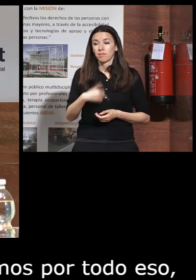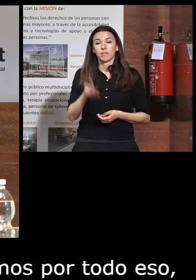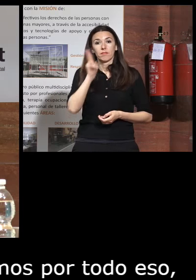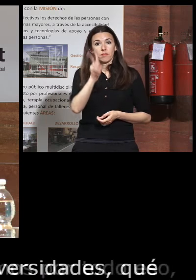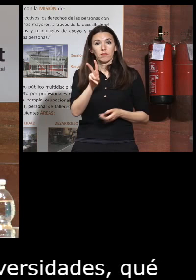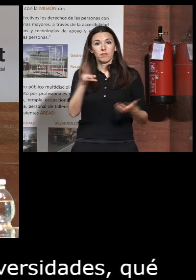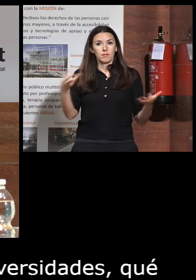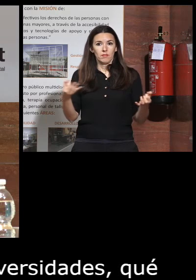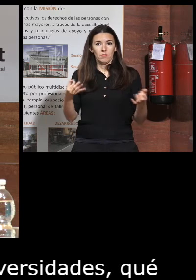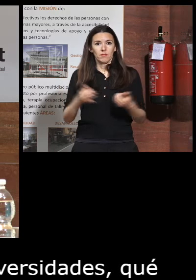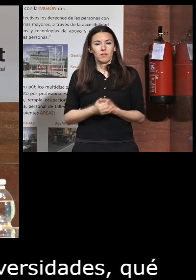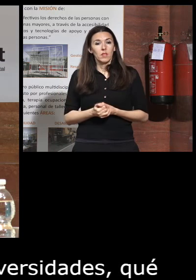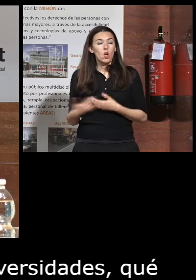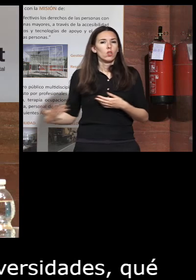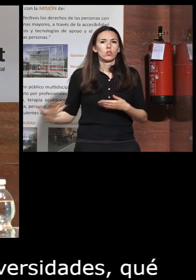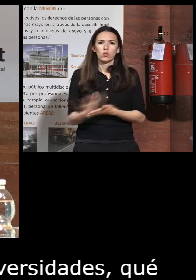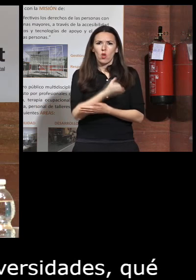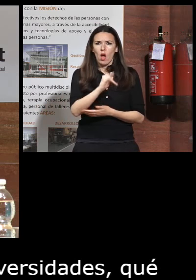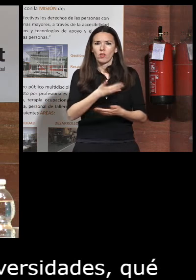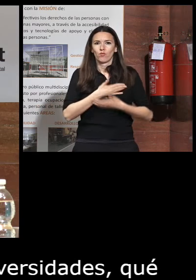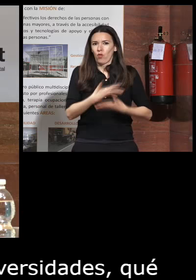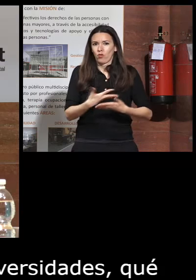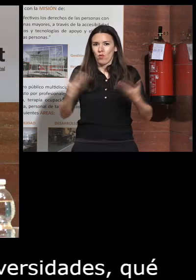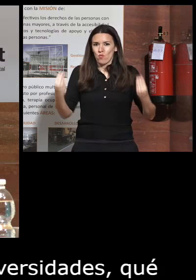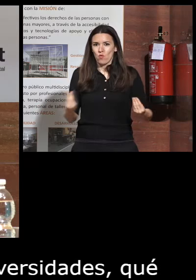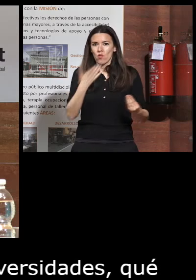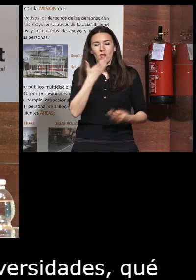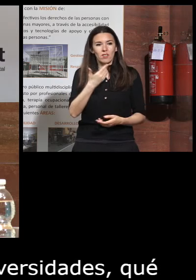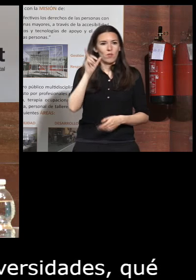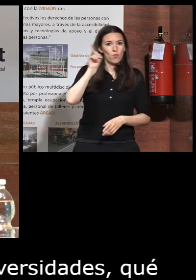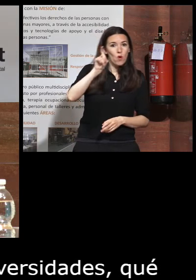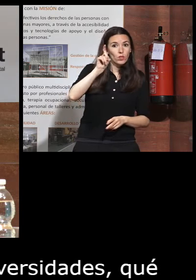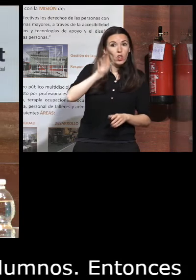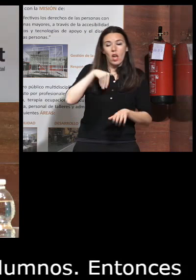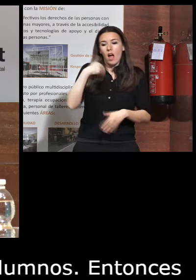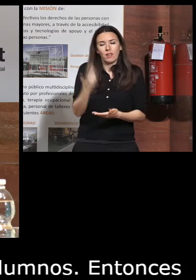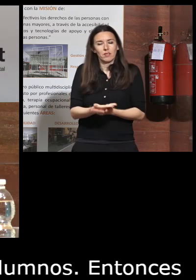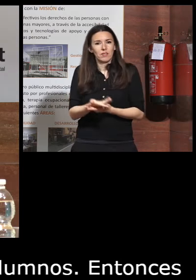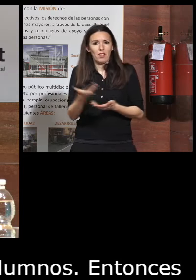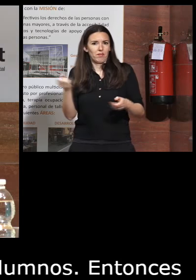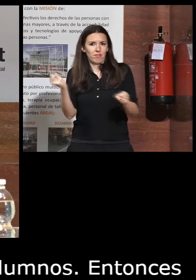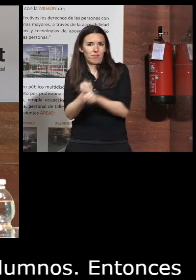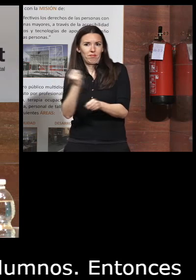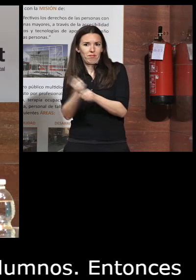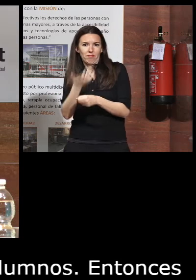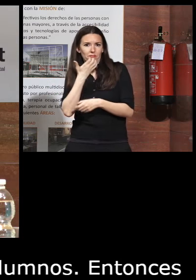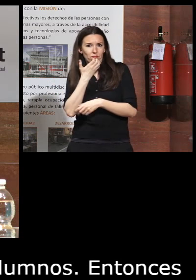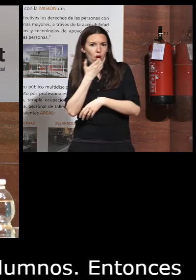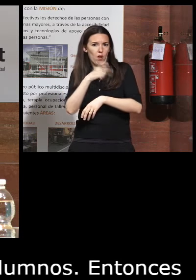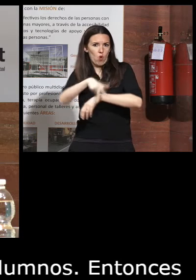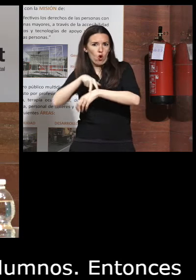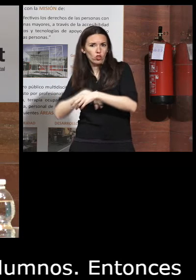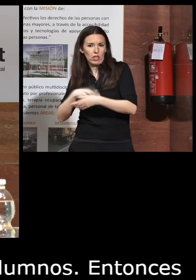era que todos teníamos muy buena voluntad ¿no? desde los docentes hasta el personal por ejemplo los conserjes de los